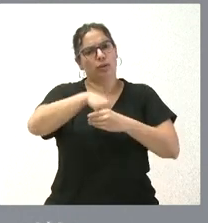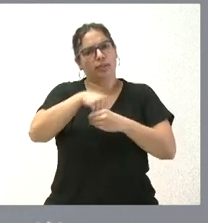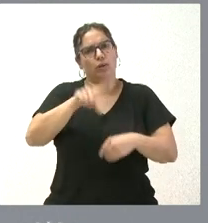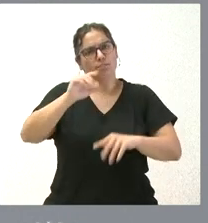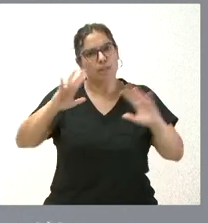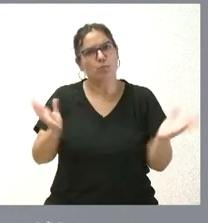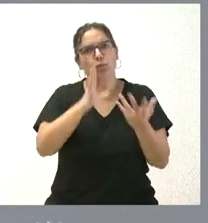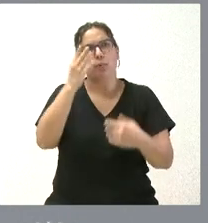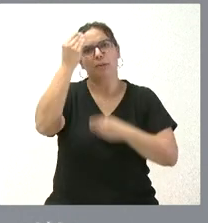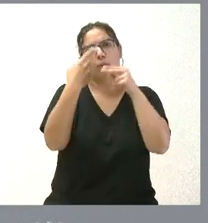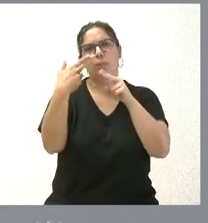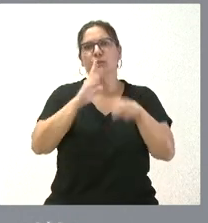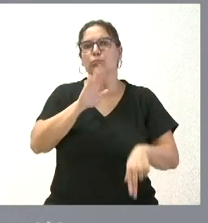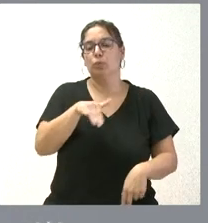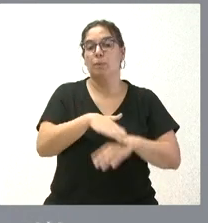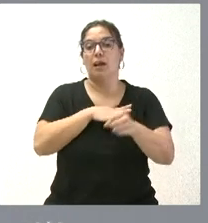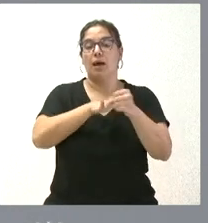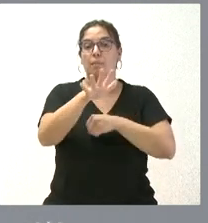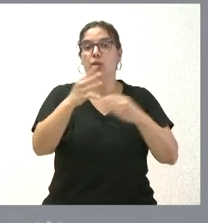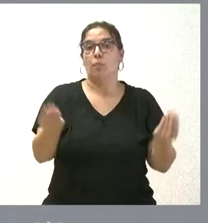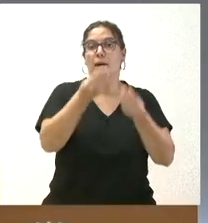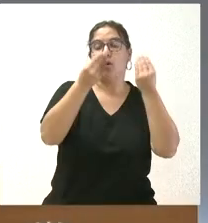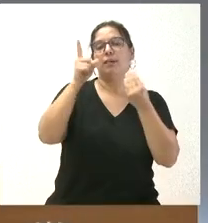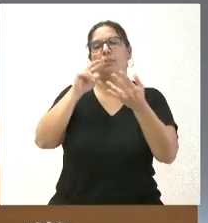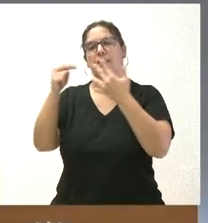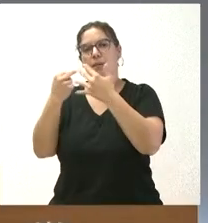parecía una política adecuada, tanto en el ámbito de la mejora como de la transparencia.